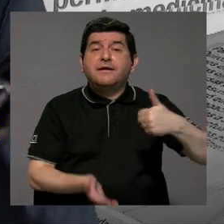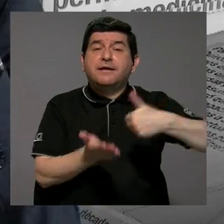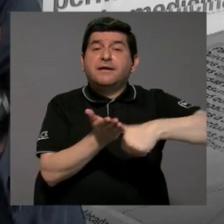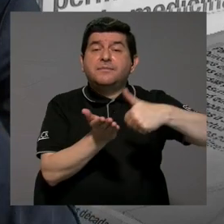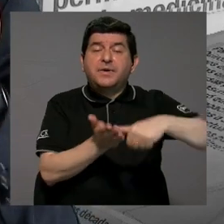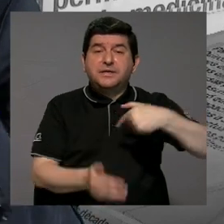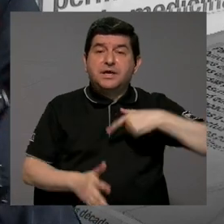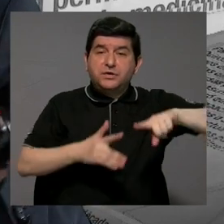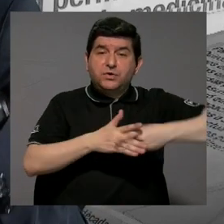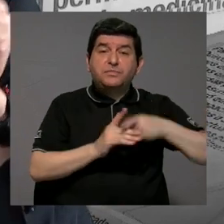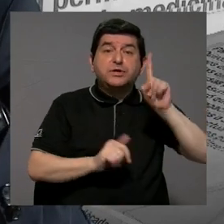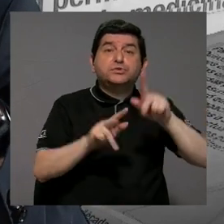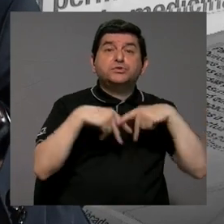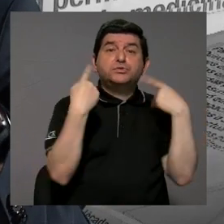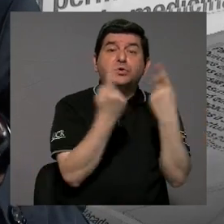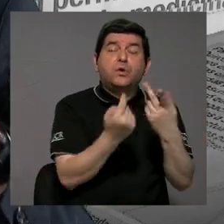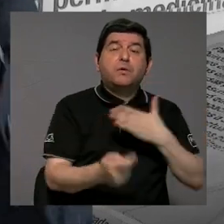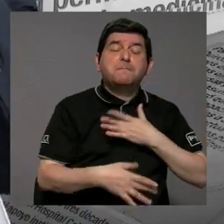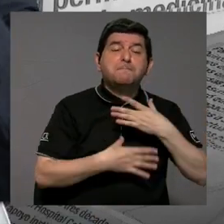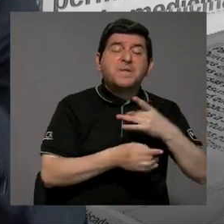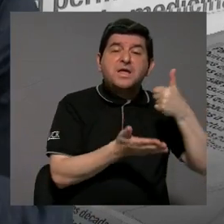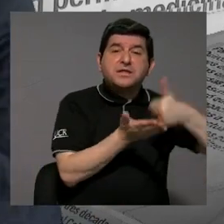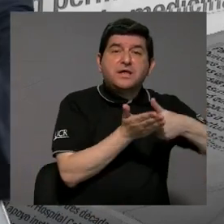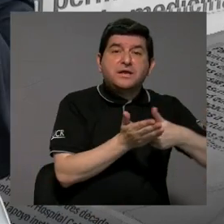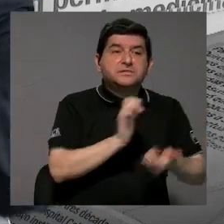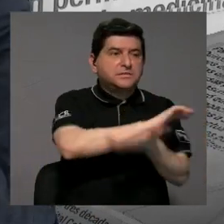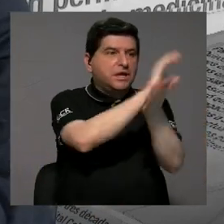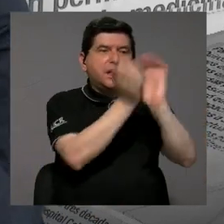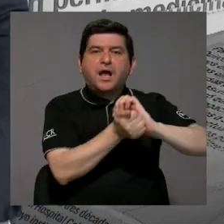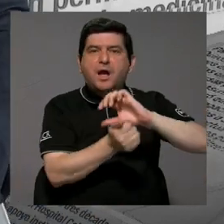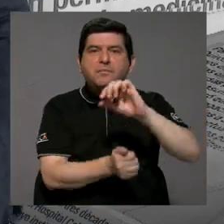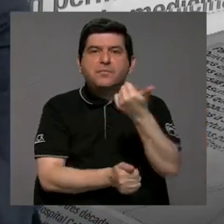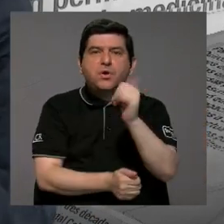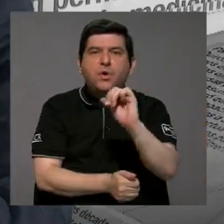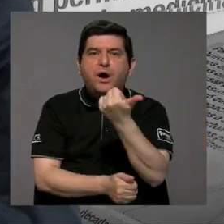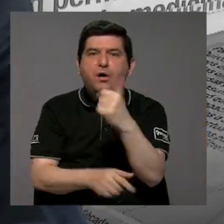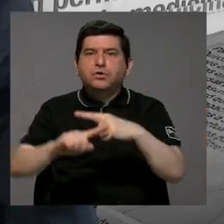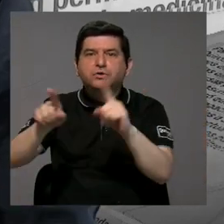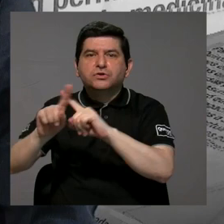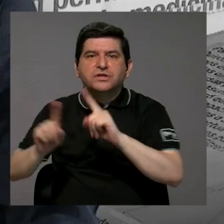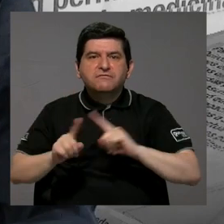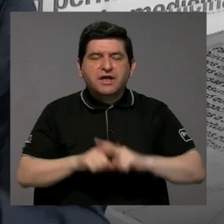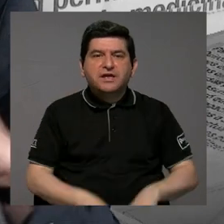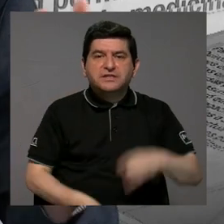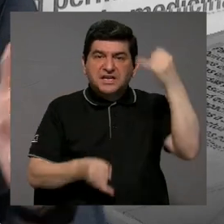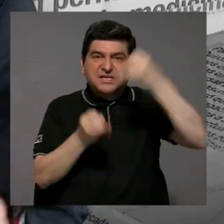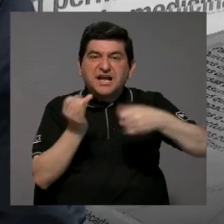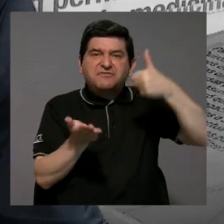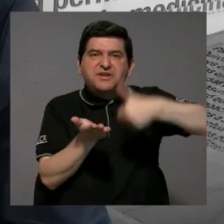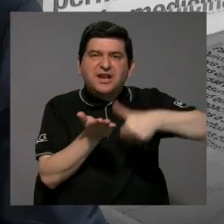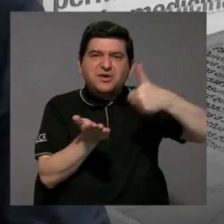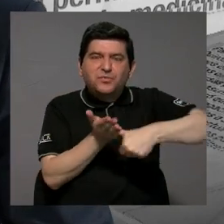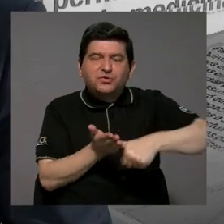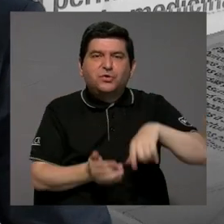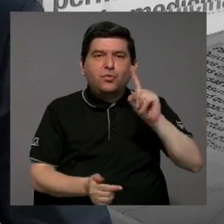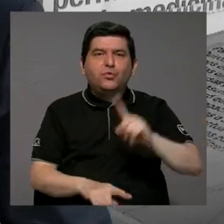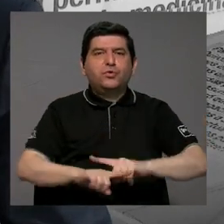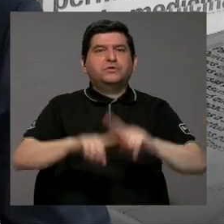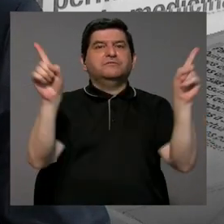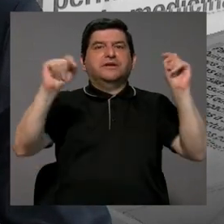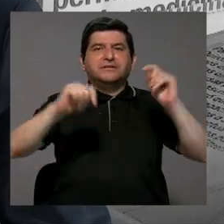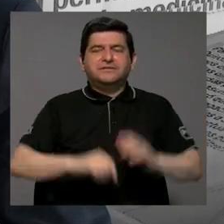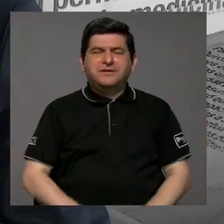yo empiezo con un partido político, mi intención de voto, y brinco hacia otros partidos políticos y después voto por otro distinto. Esa